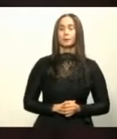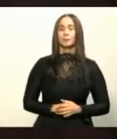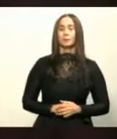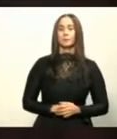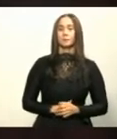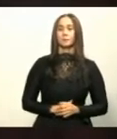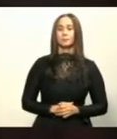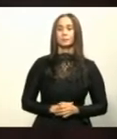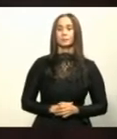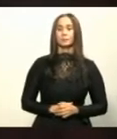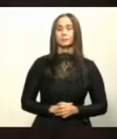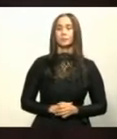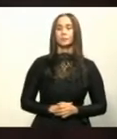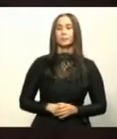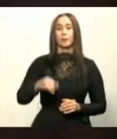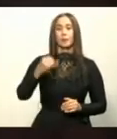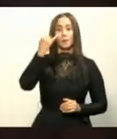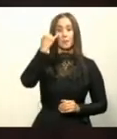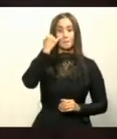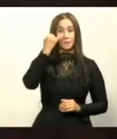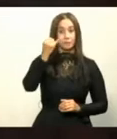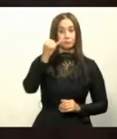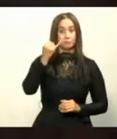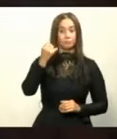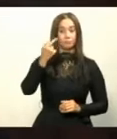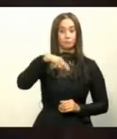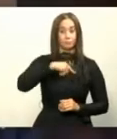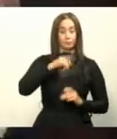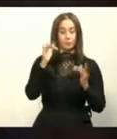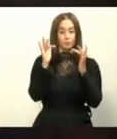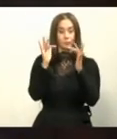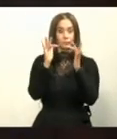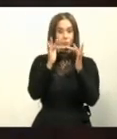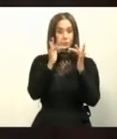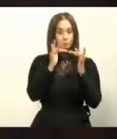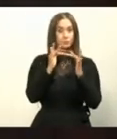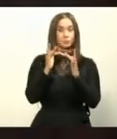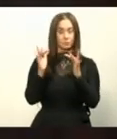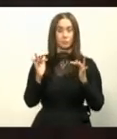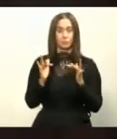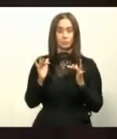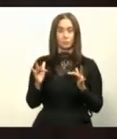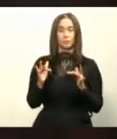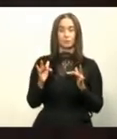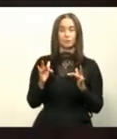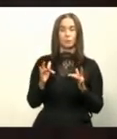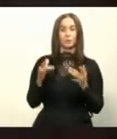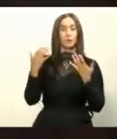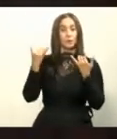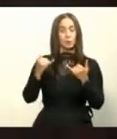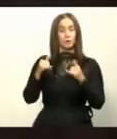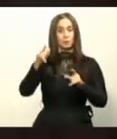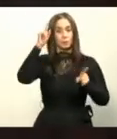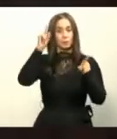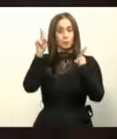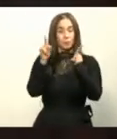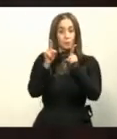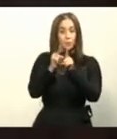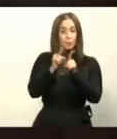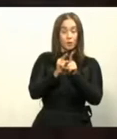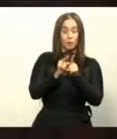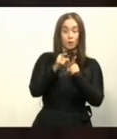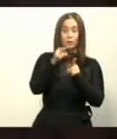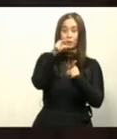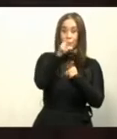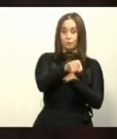Mire, nosotros estamos en contacto, además de AstraZeneca, que tenemos ya el acuerdo, y que es la más